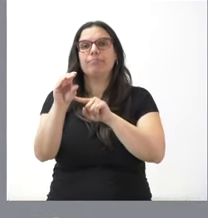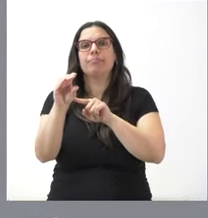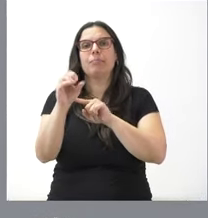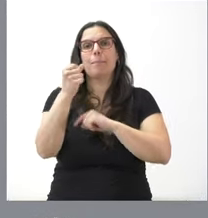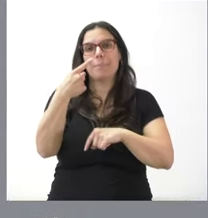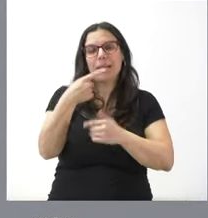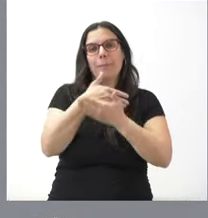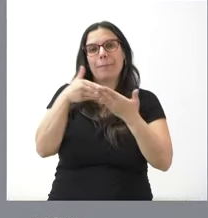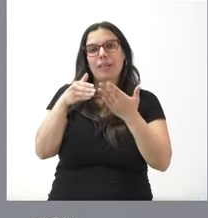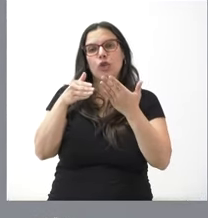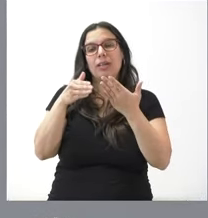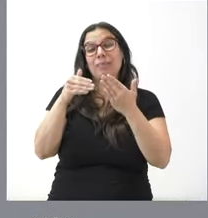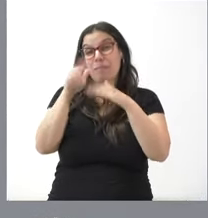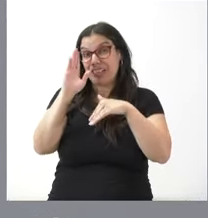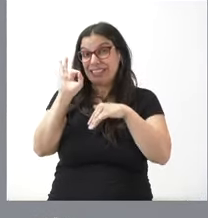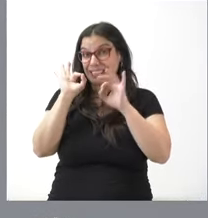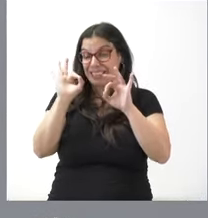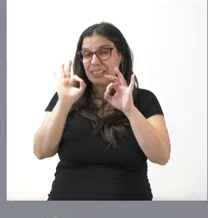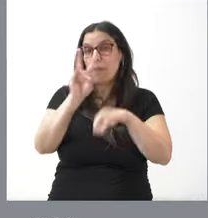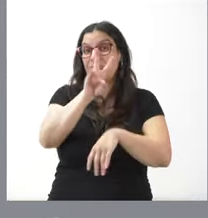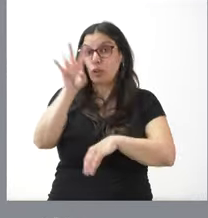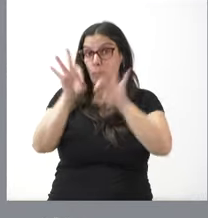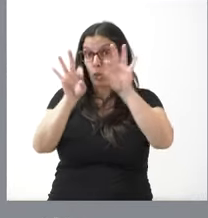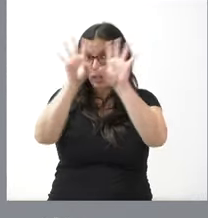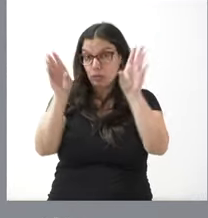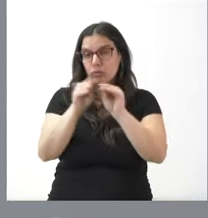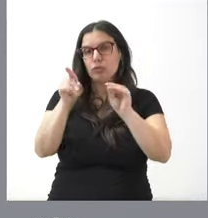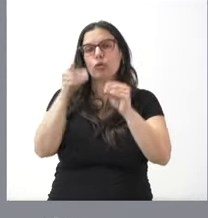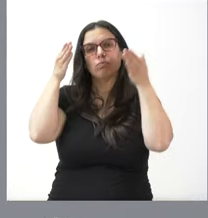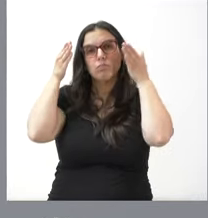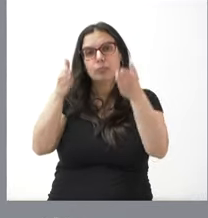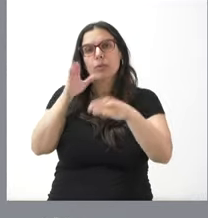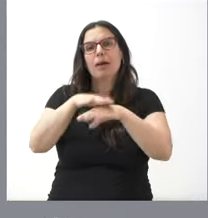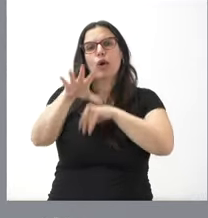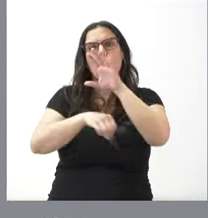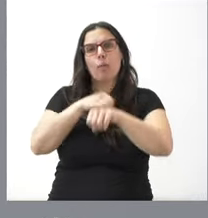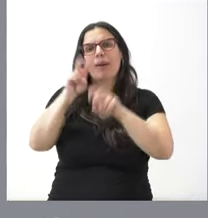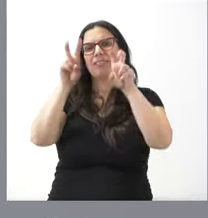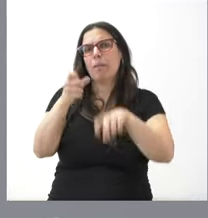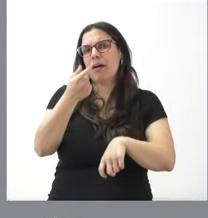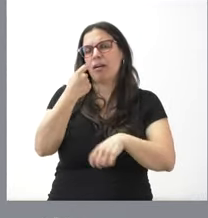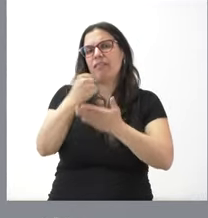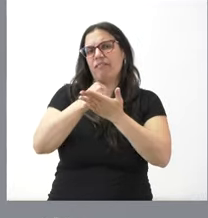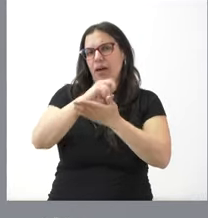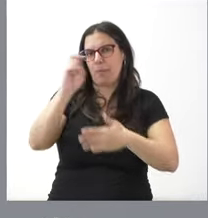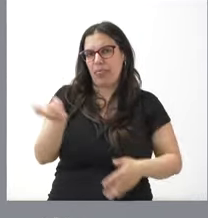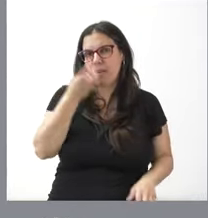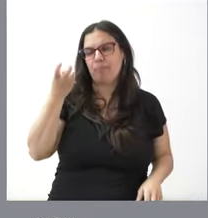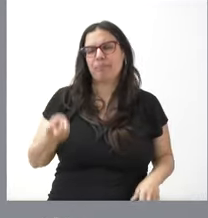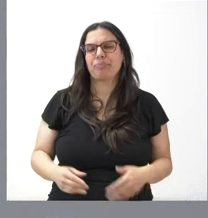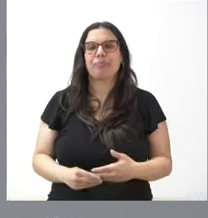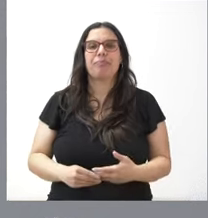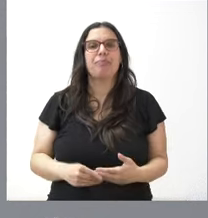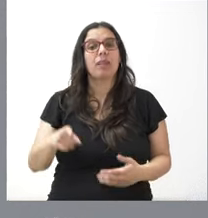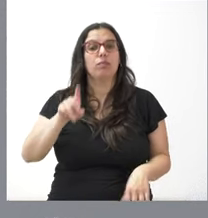más de mil millones, el 22%, se destina a todo lo que tiene que ver con el gasto farmacéutico. Y aquí hablamos de